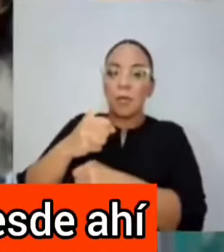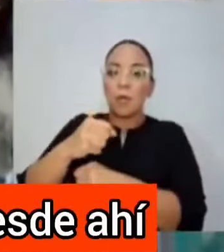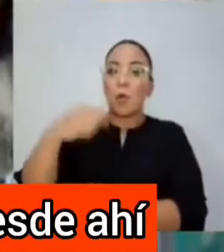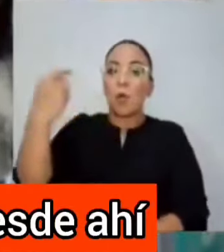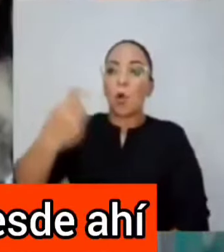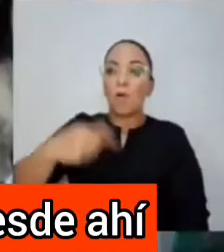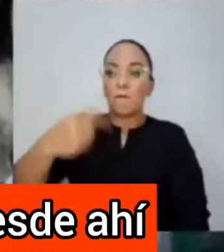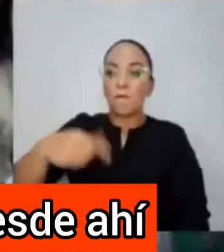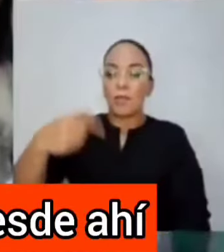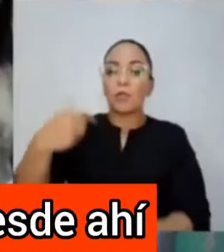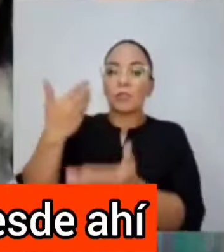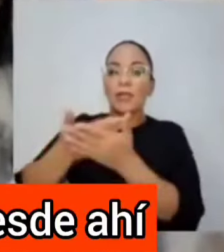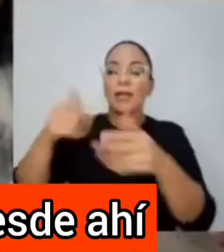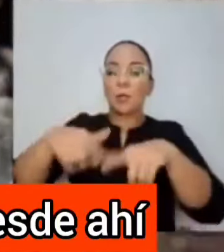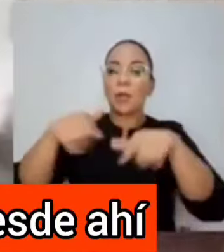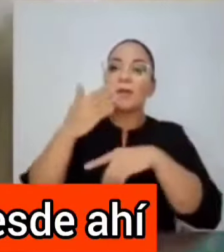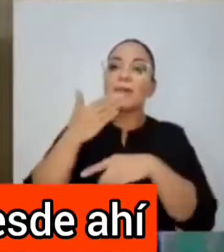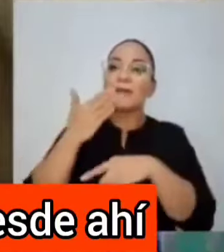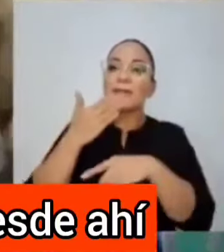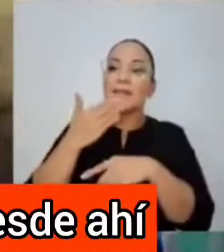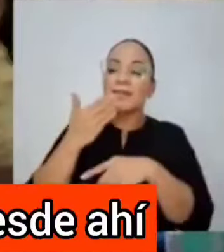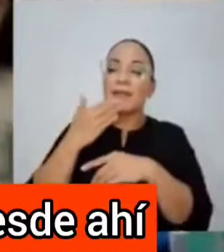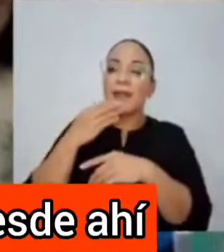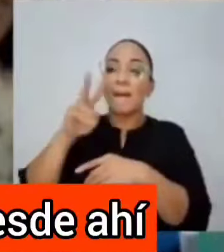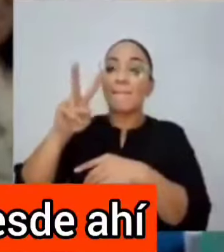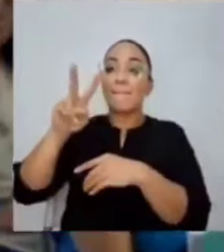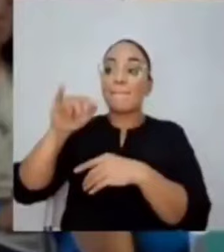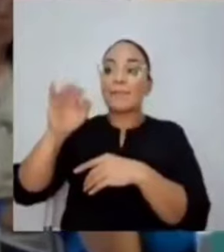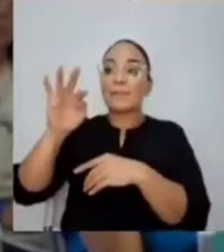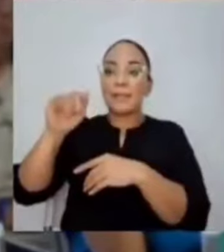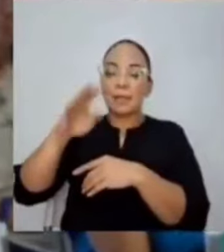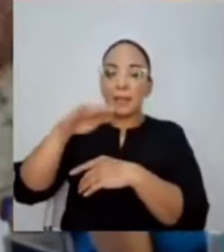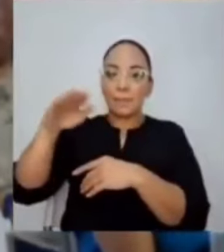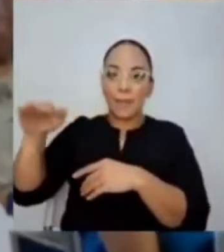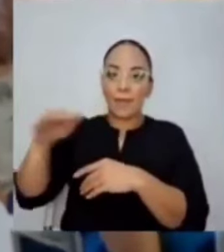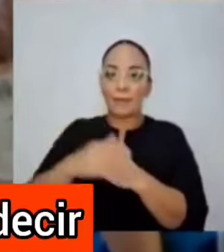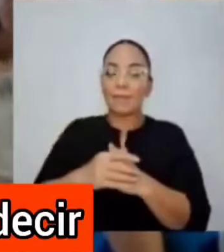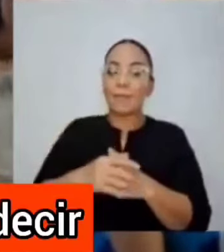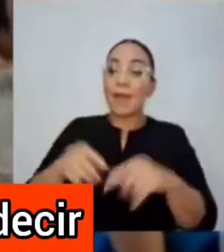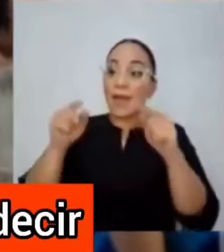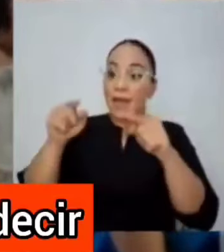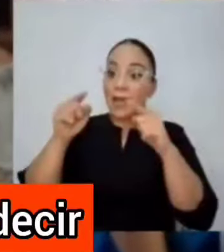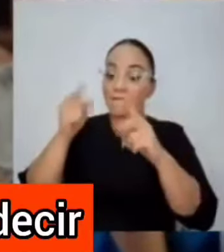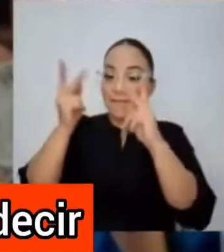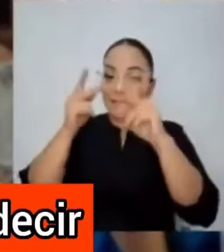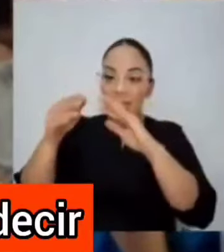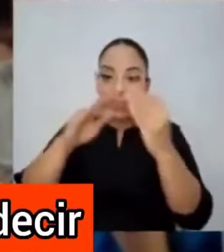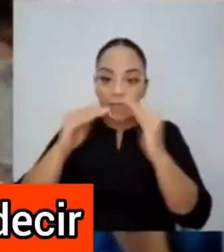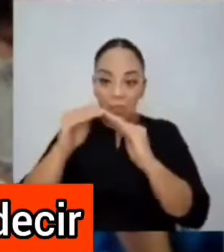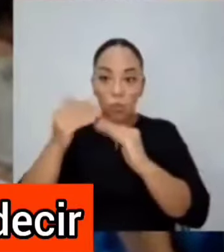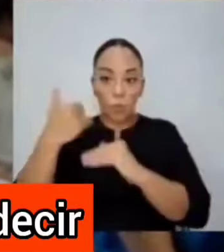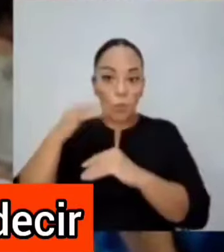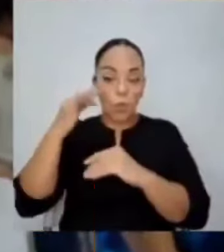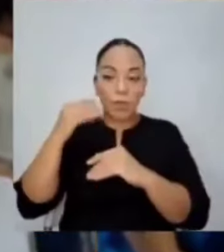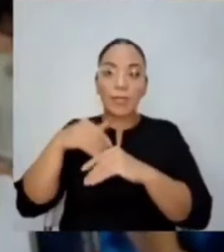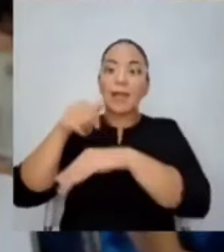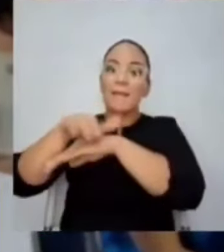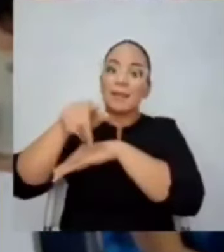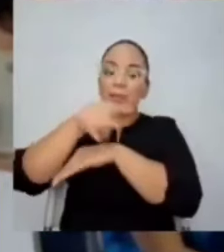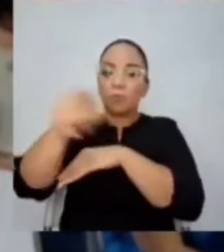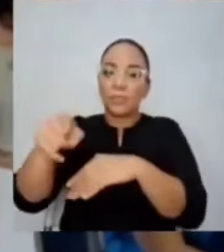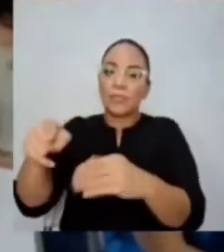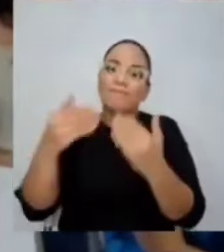llegar a la zona indígena Vista del Mar y desde ahí los vecinos y las vecinas le mandan a decir